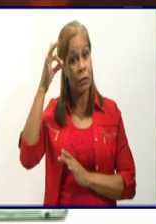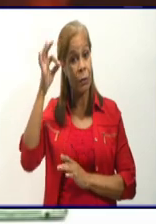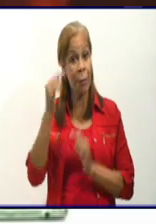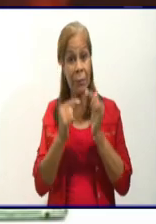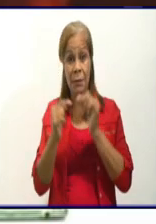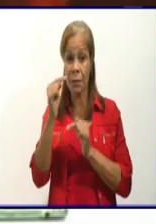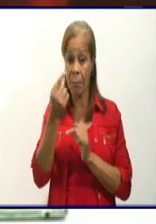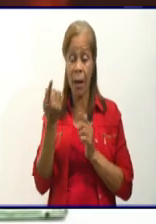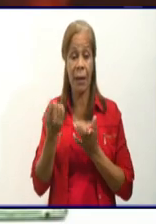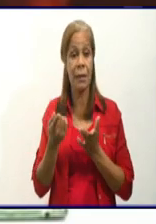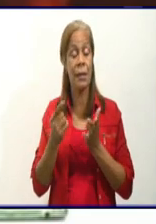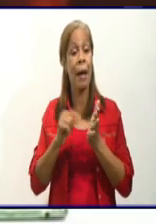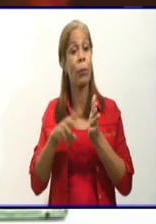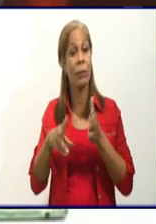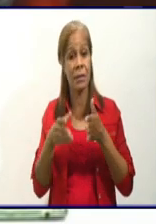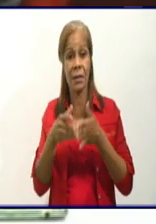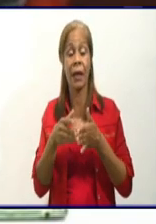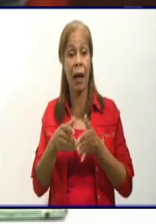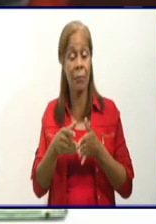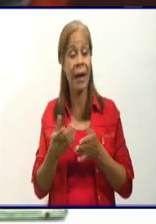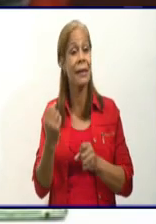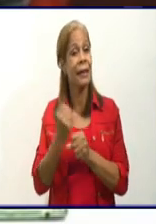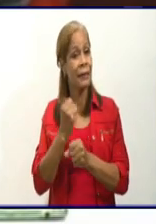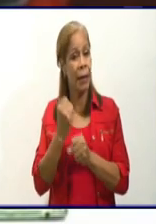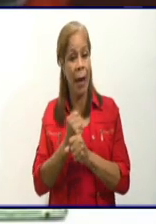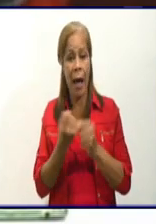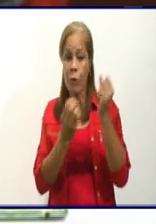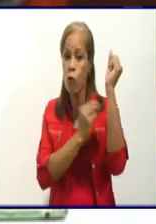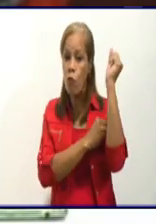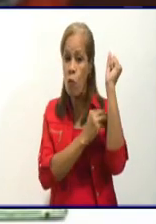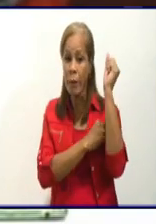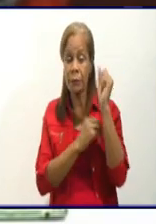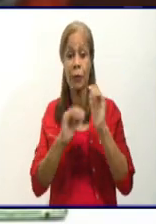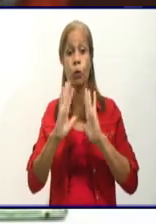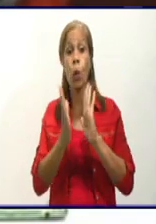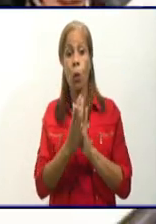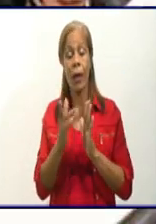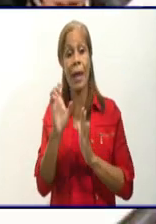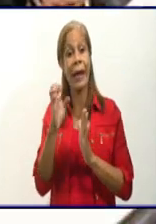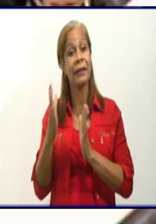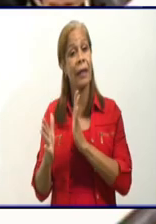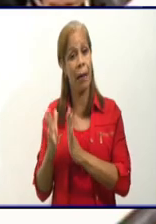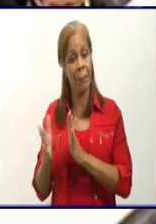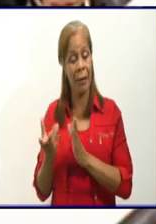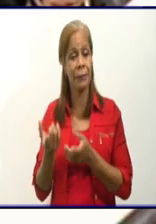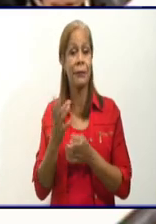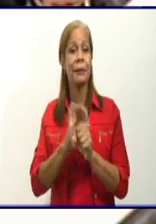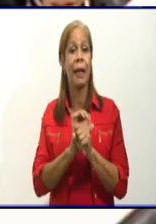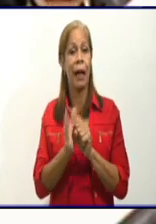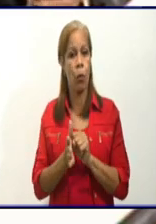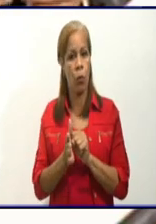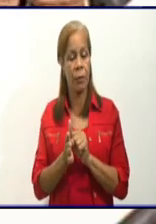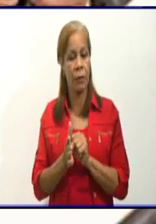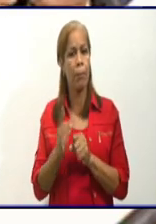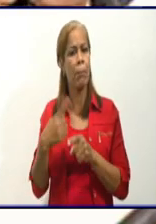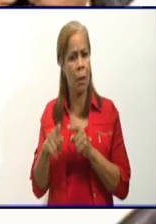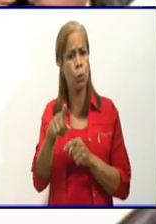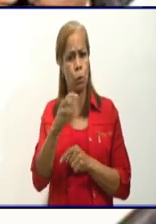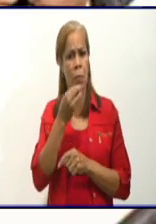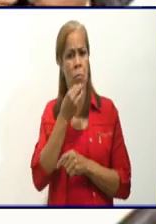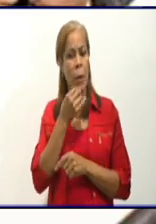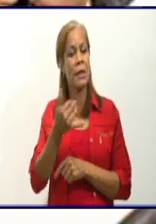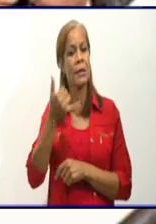un papel o juegan un papel primordial. Doctora, incluso a través de la línea 103, las personas pueden llamar para recibir